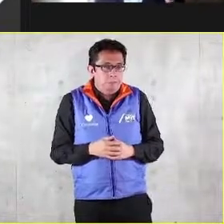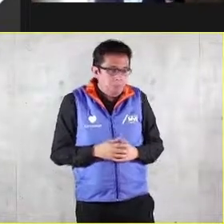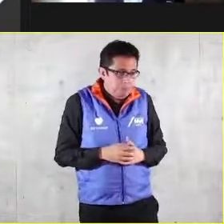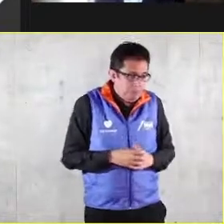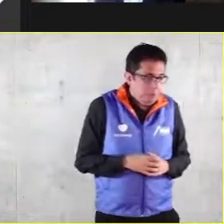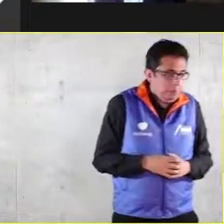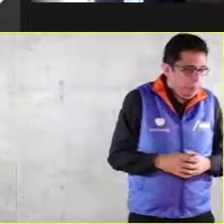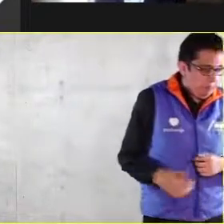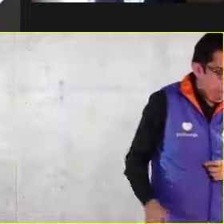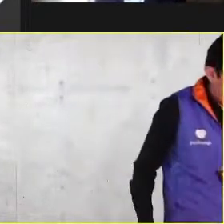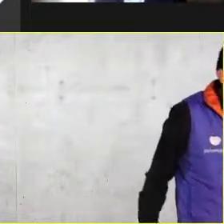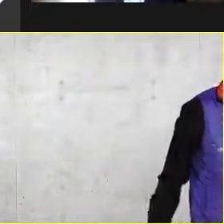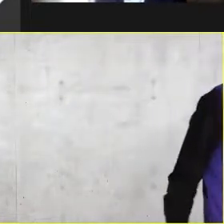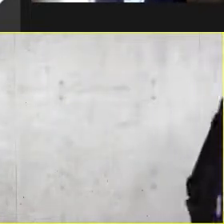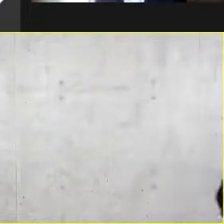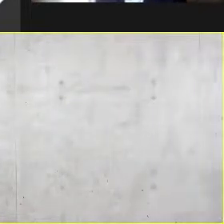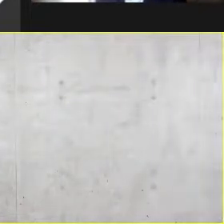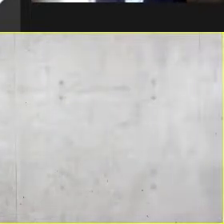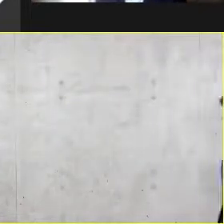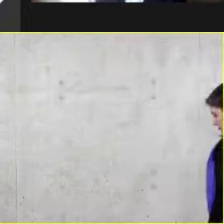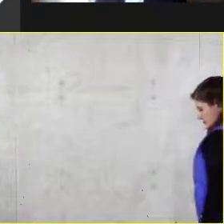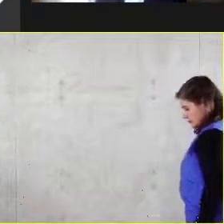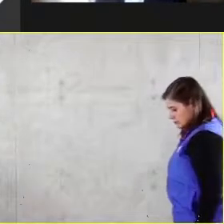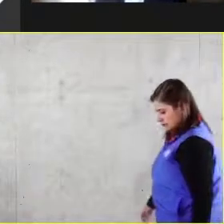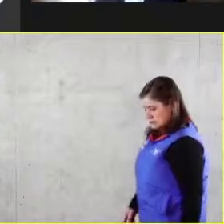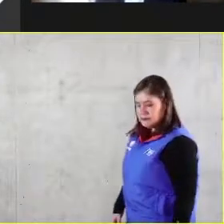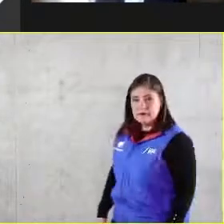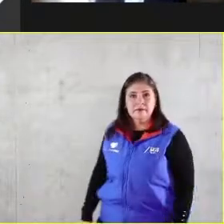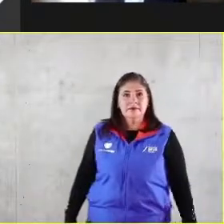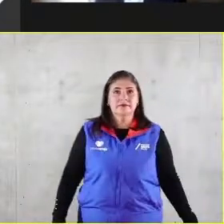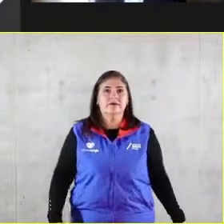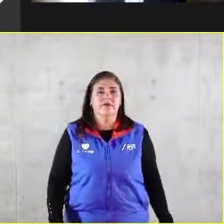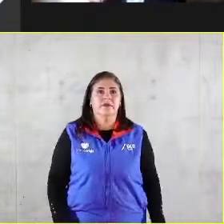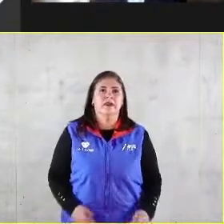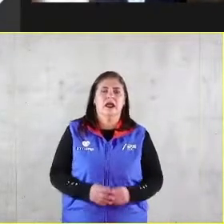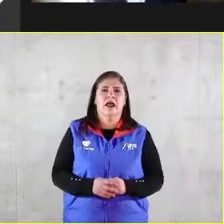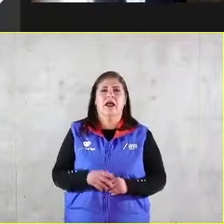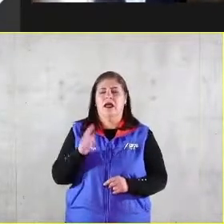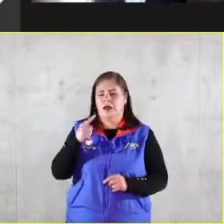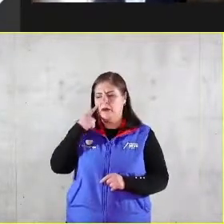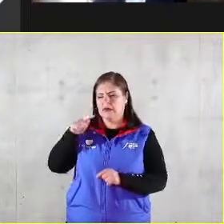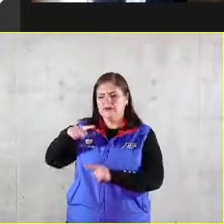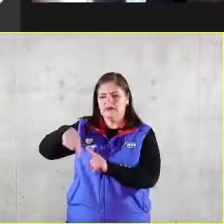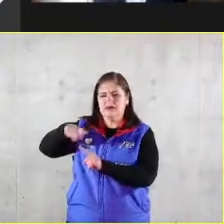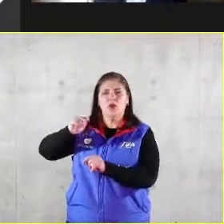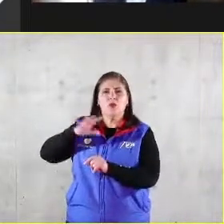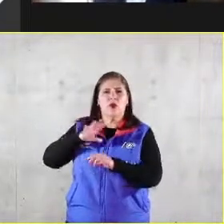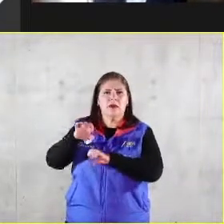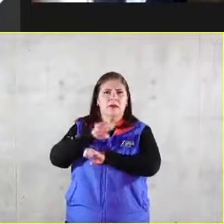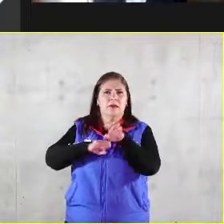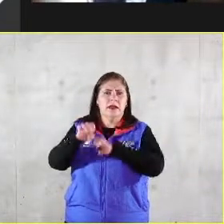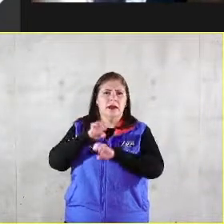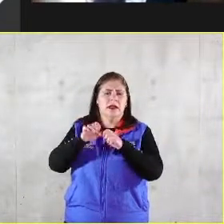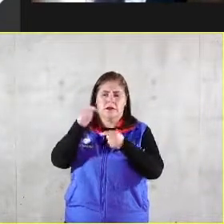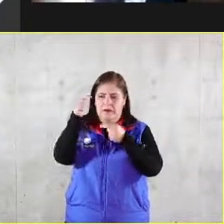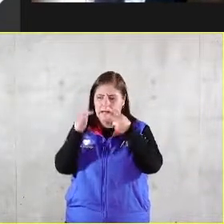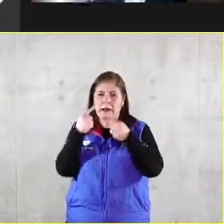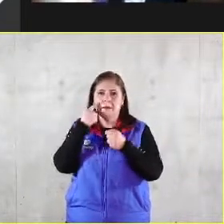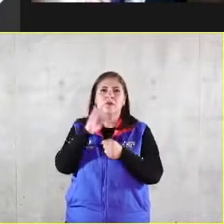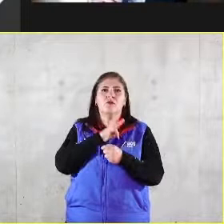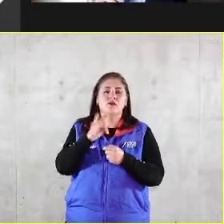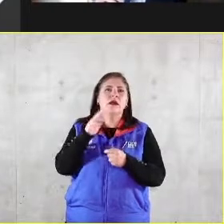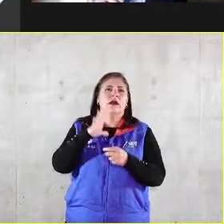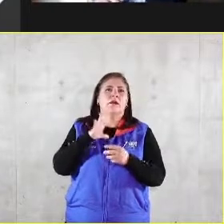específicos que tenemos en la empresa y que son las causas para alcanzar aquellos retos que hemos definido